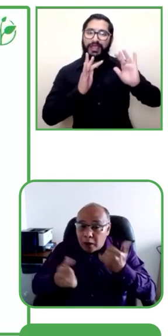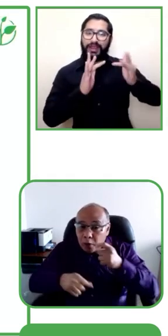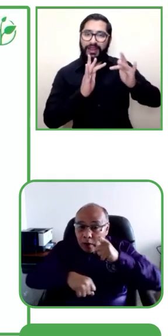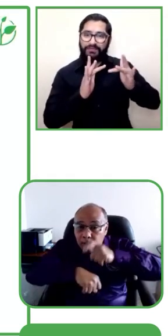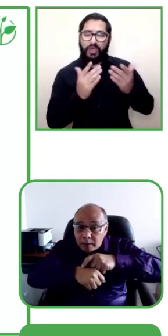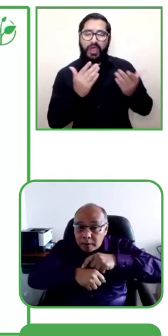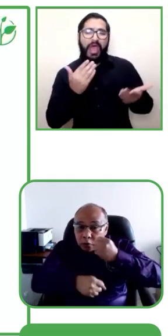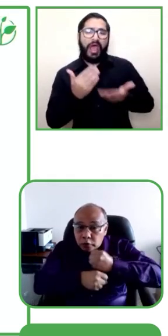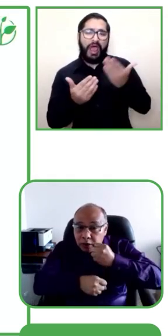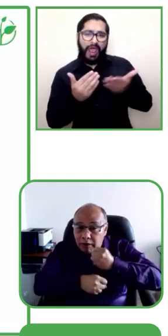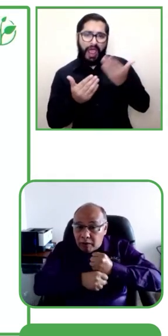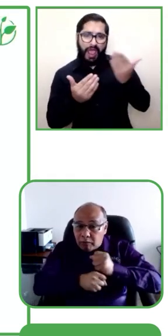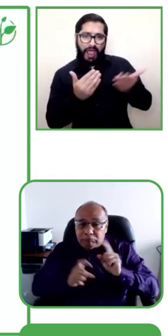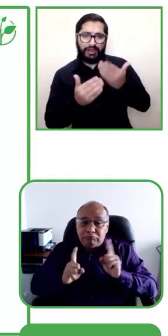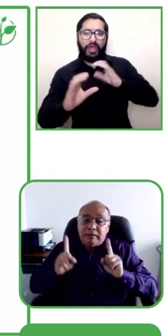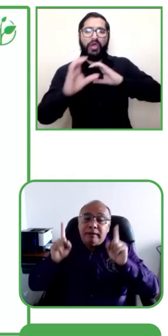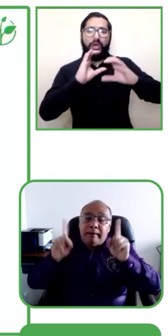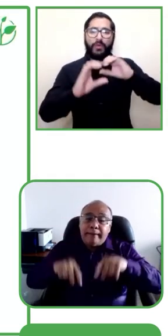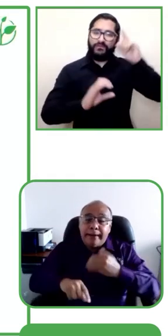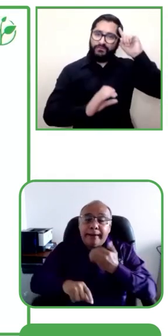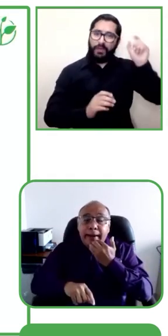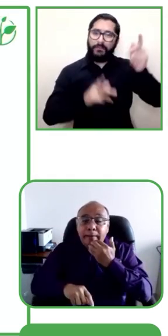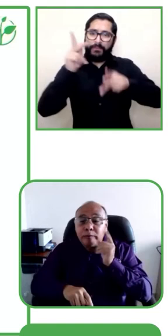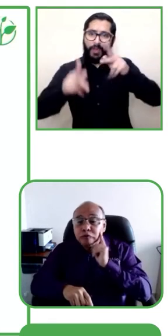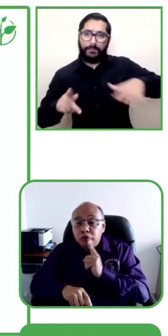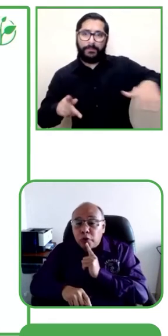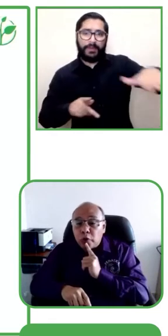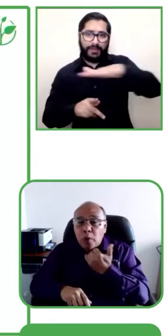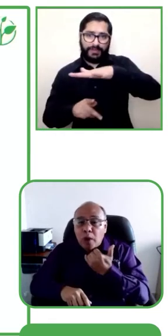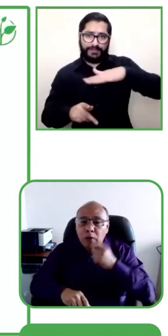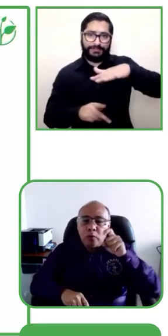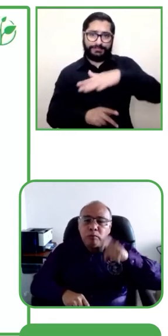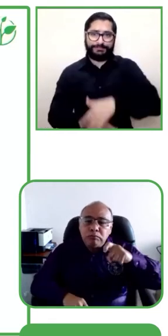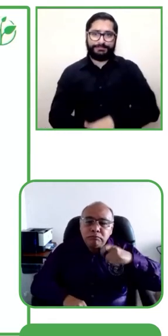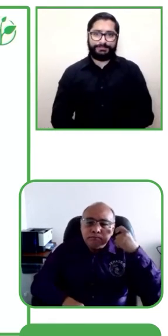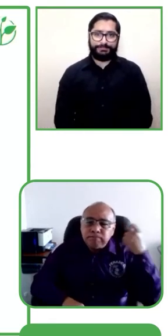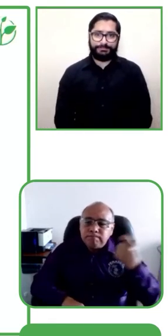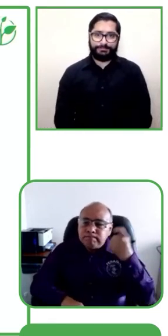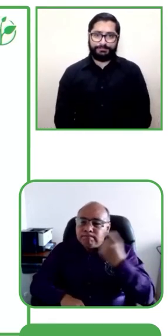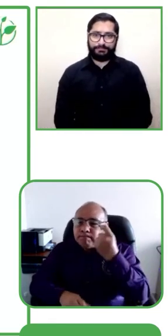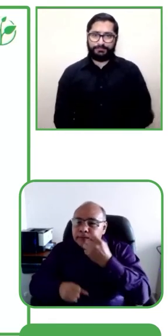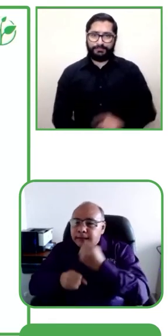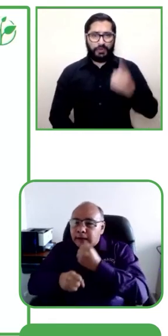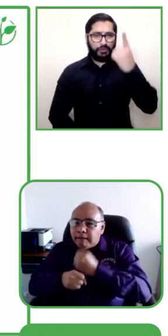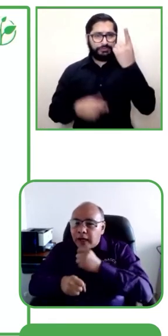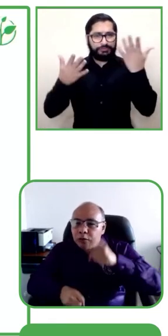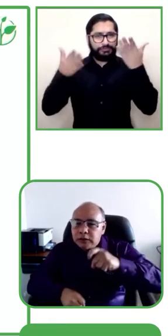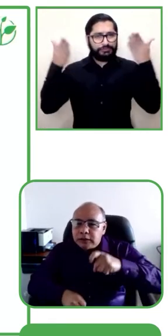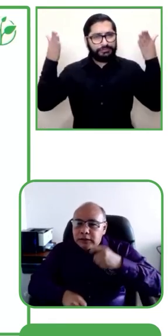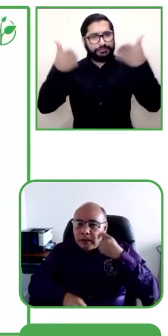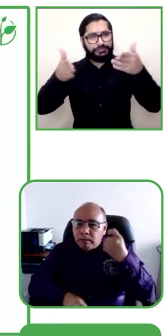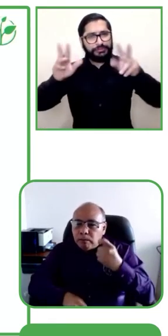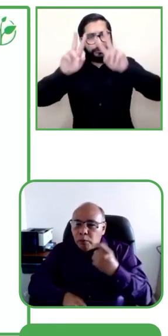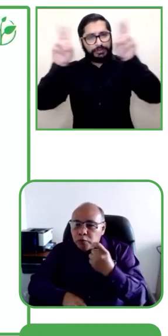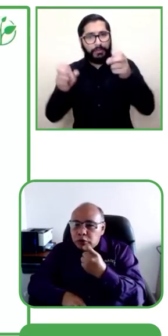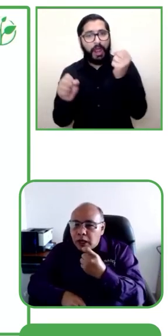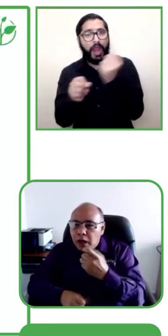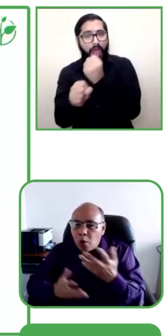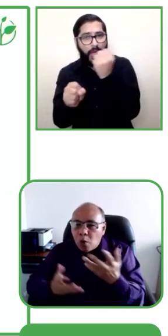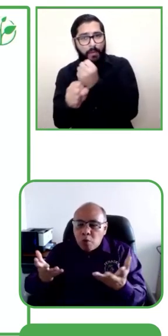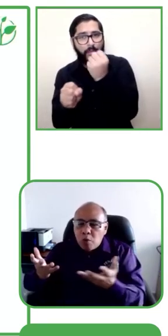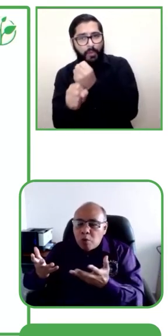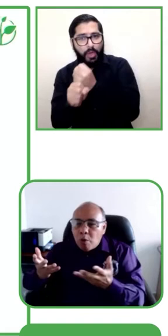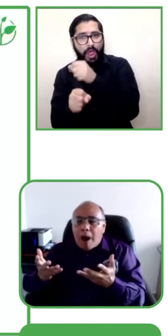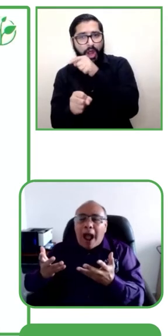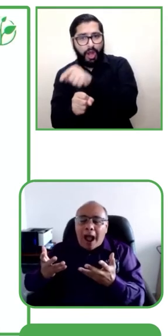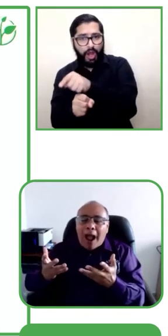personas sordas. Y no solamente en el entorno laboral, también, por ejemplo, hay personas que están en